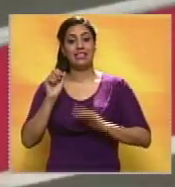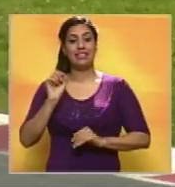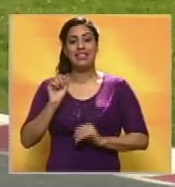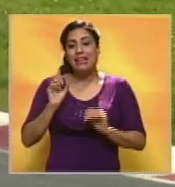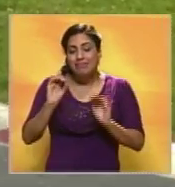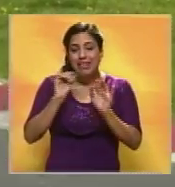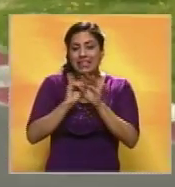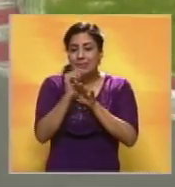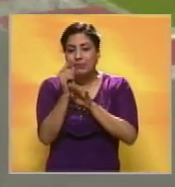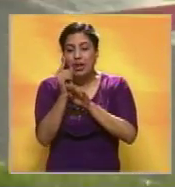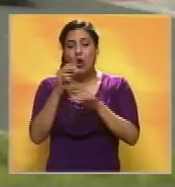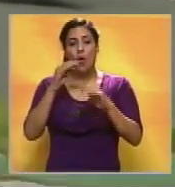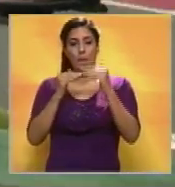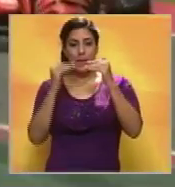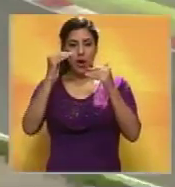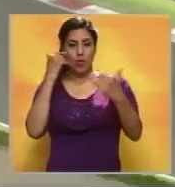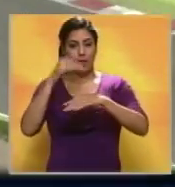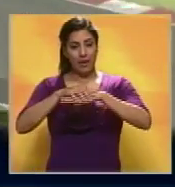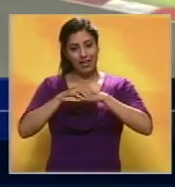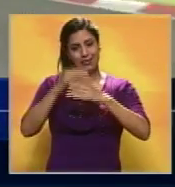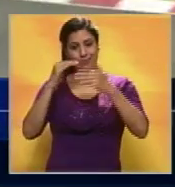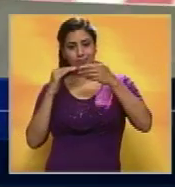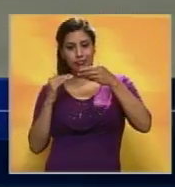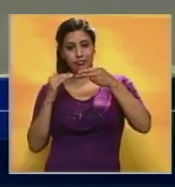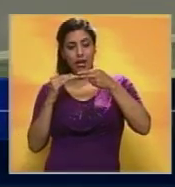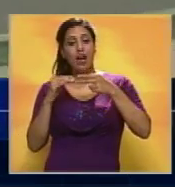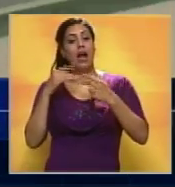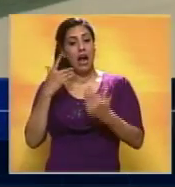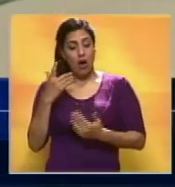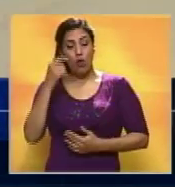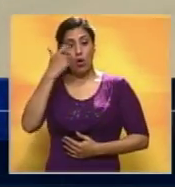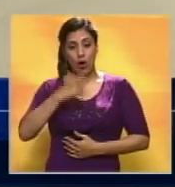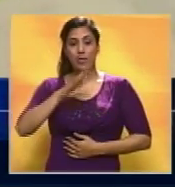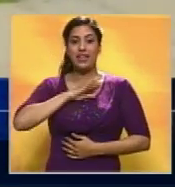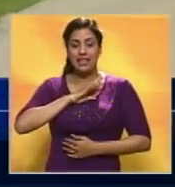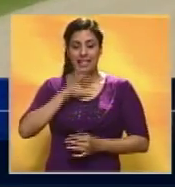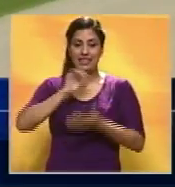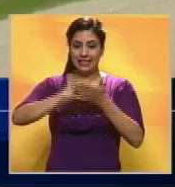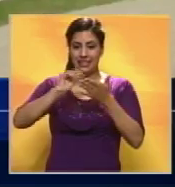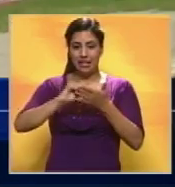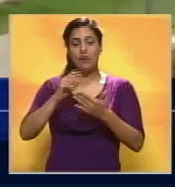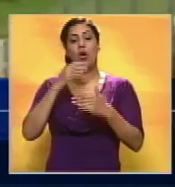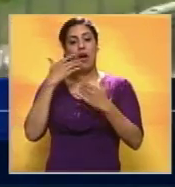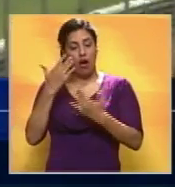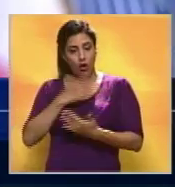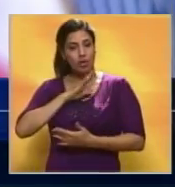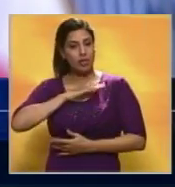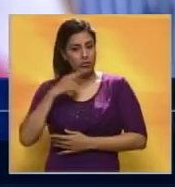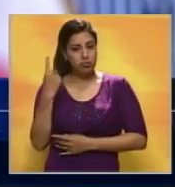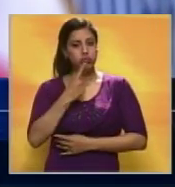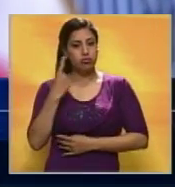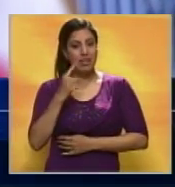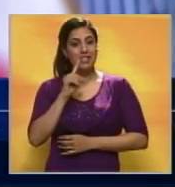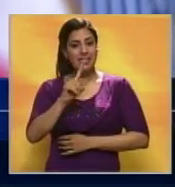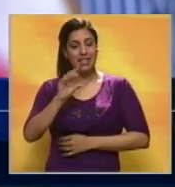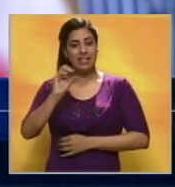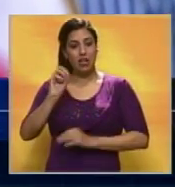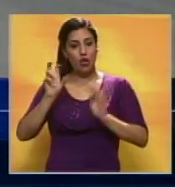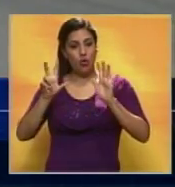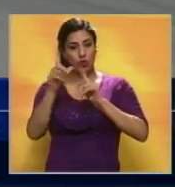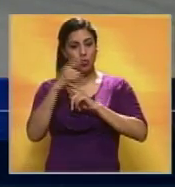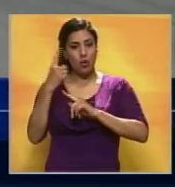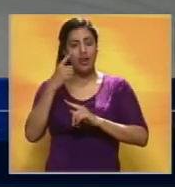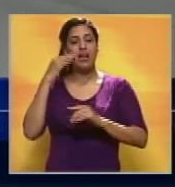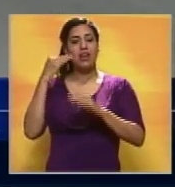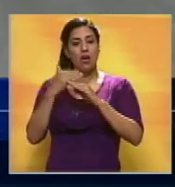milésimas, justo por encima del británico Lewis Hamilton. El finlandés exprimió su Ferrari, completó 108 vueltas y